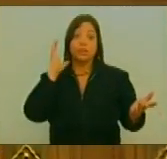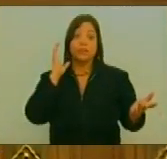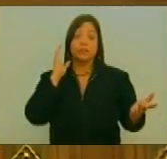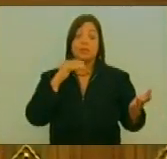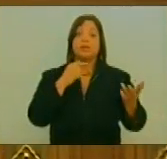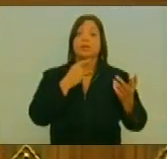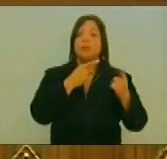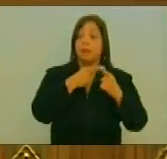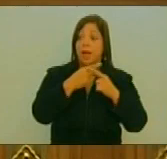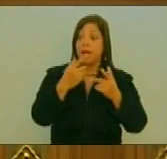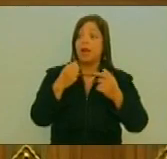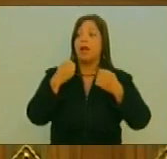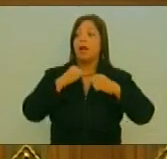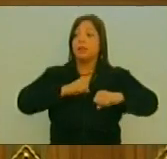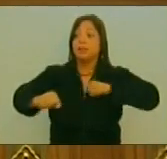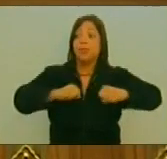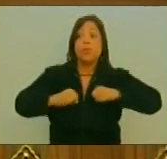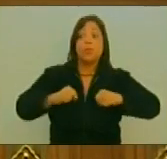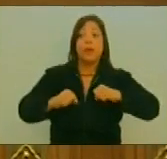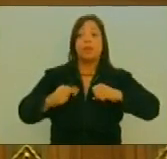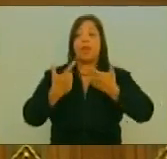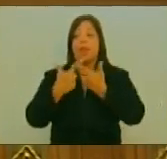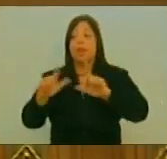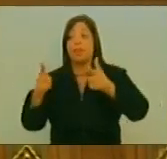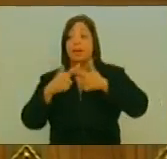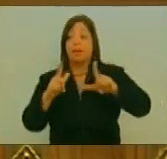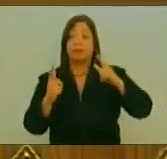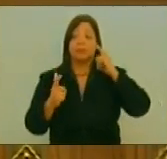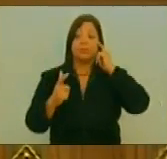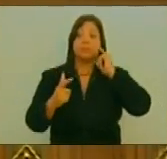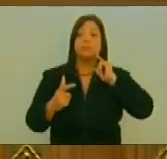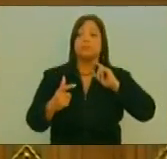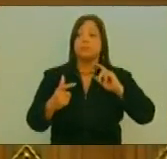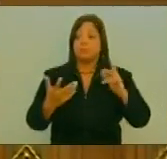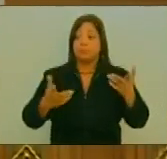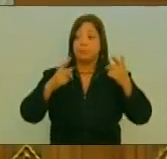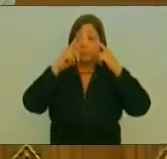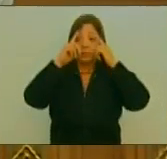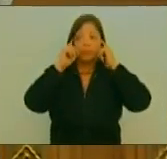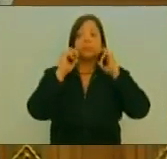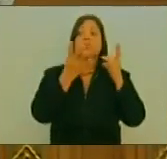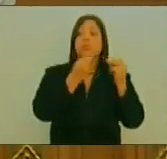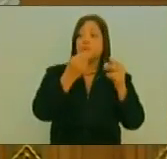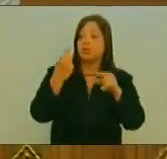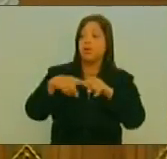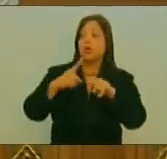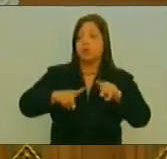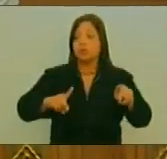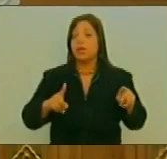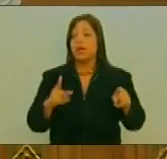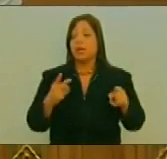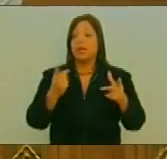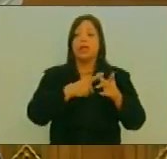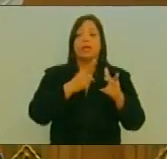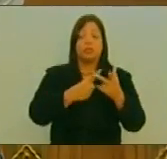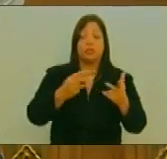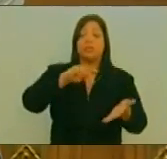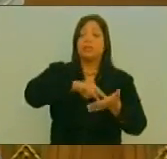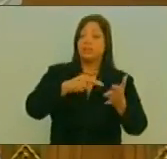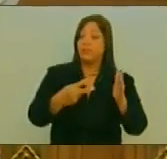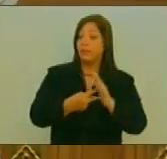instrumentos De liberación Una gran unidad Antimperialista Donde por supuesto Caben